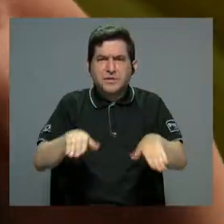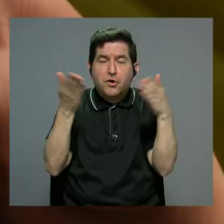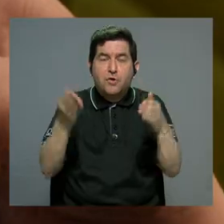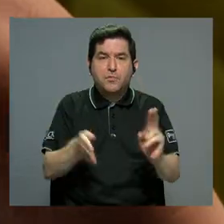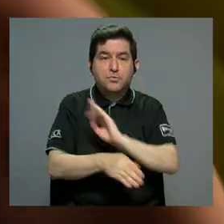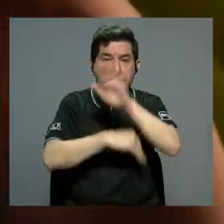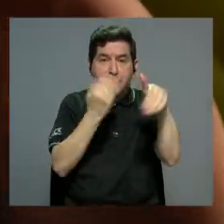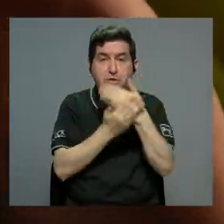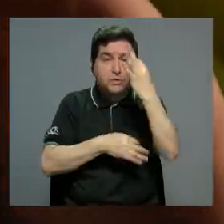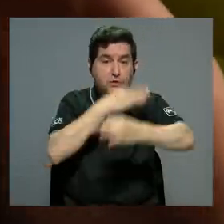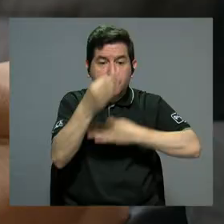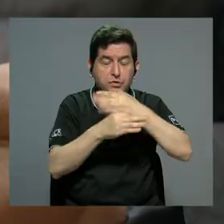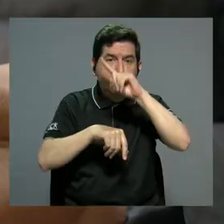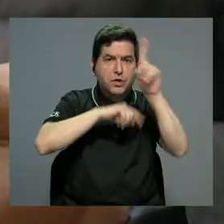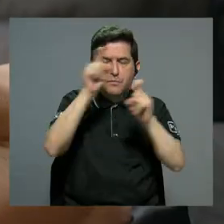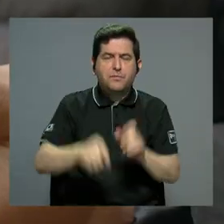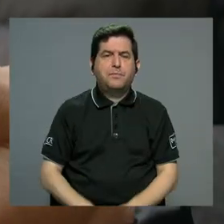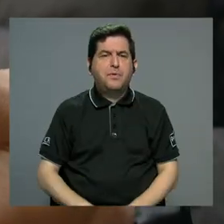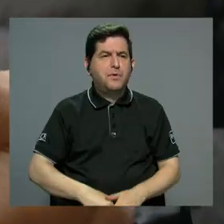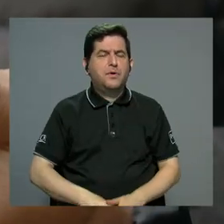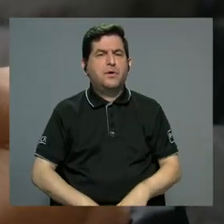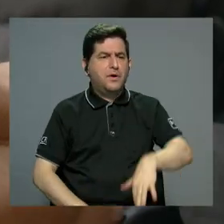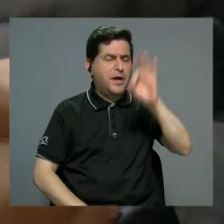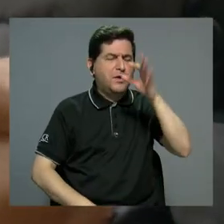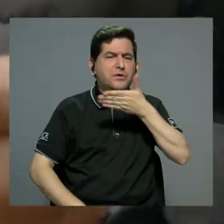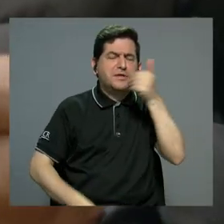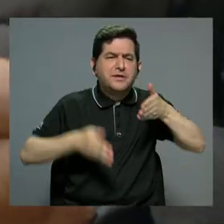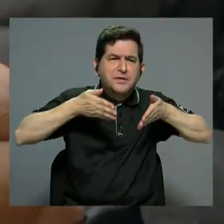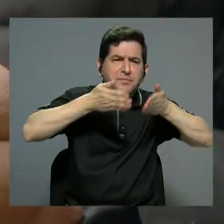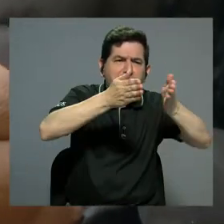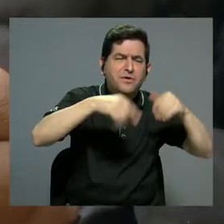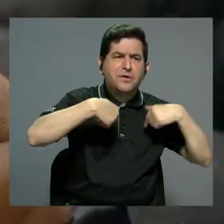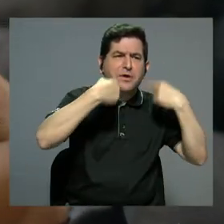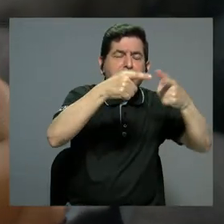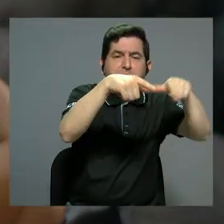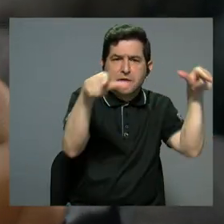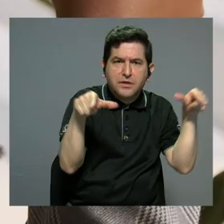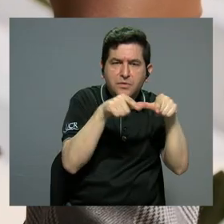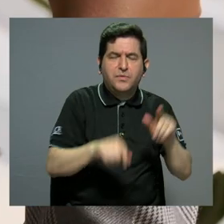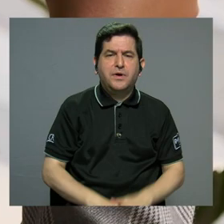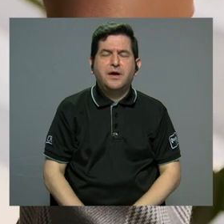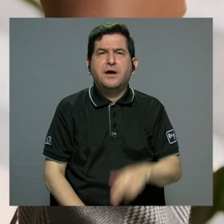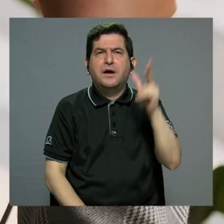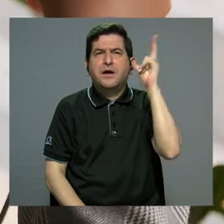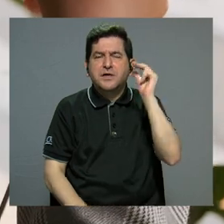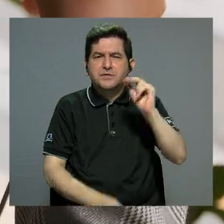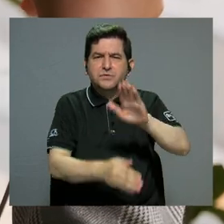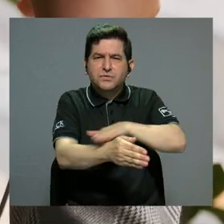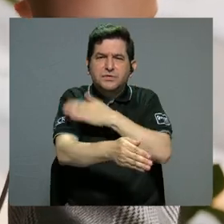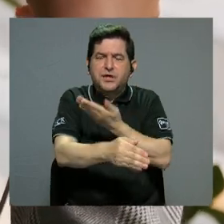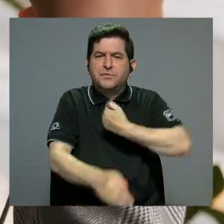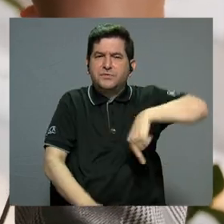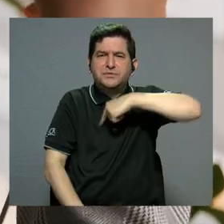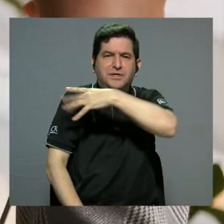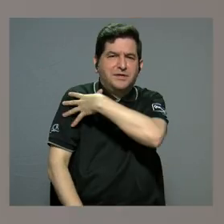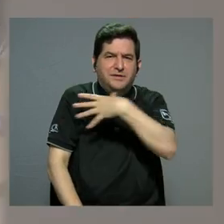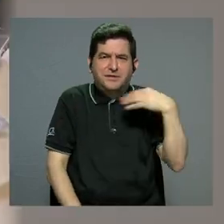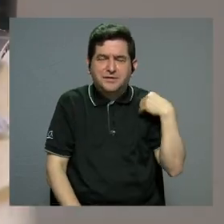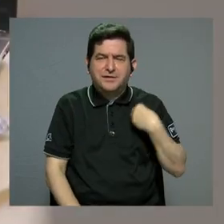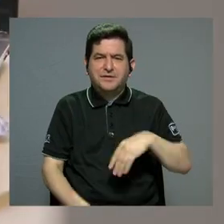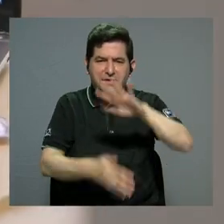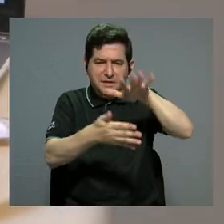para cualquier tipo de consulta. Si queremos encontrar la mejor ruta para llegar a algún lugar, escuchar la música que nos gusta,